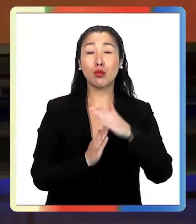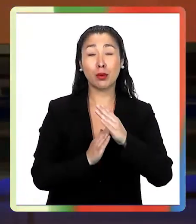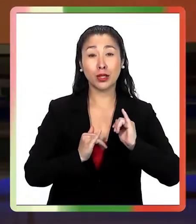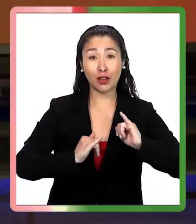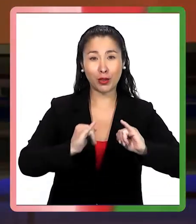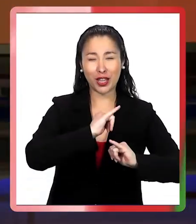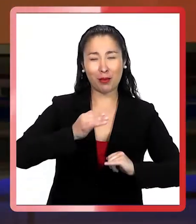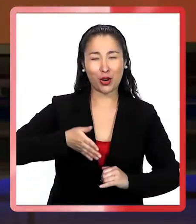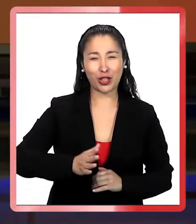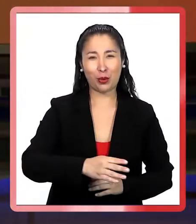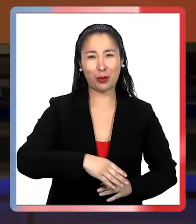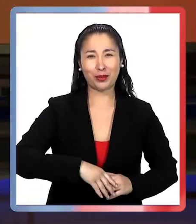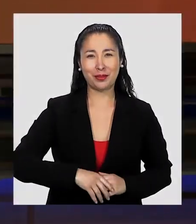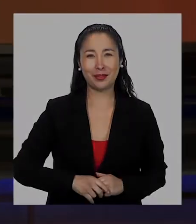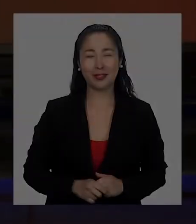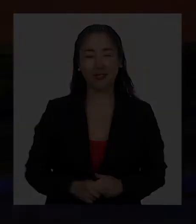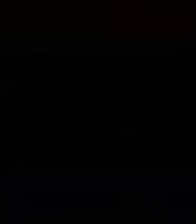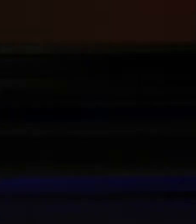Una pausa y regresamos.